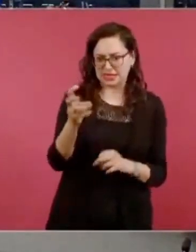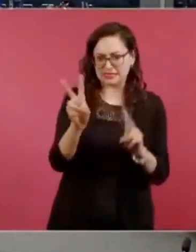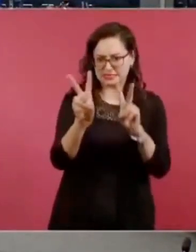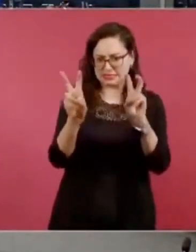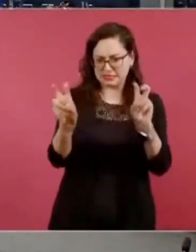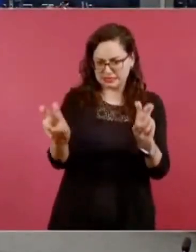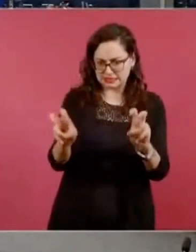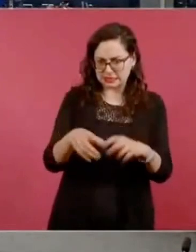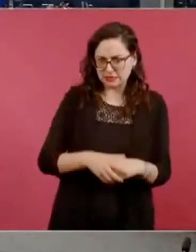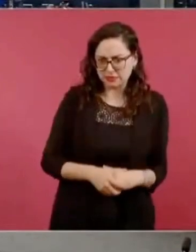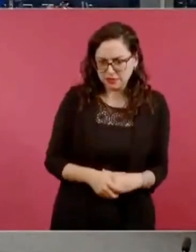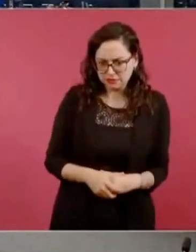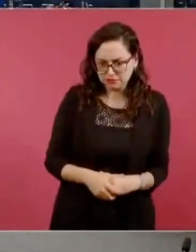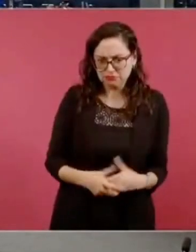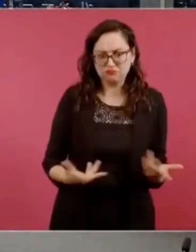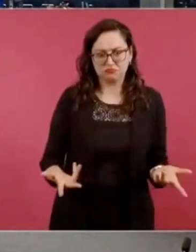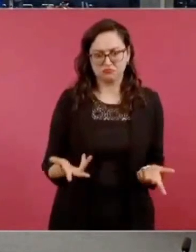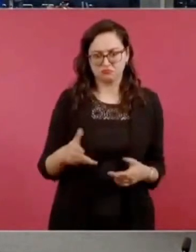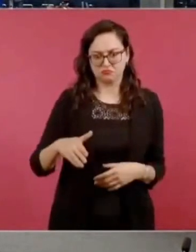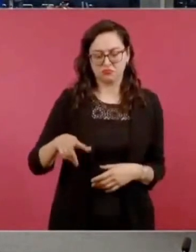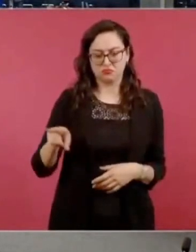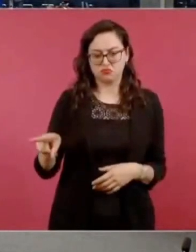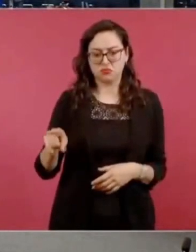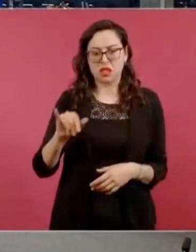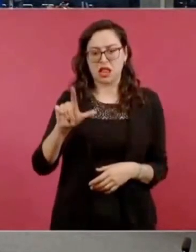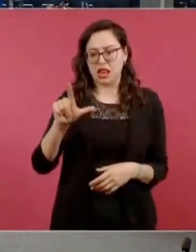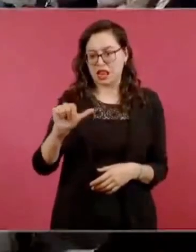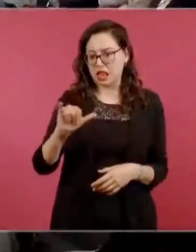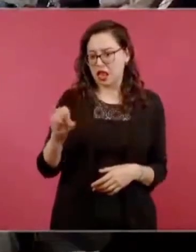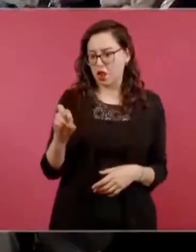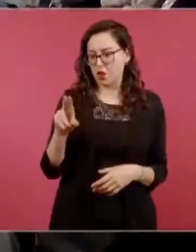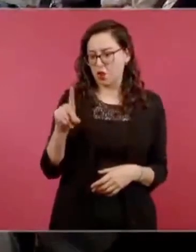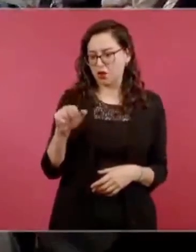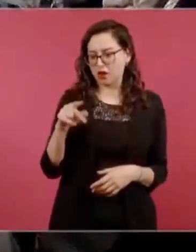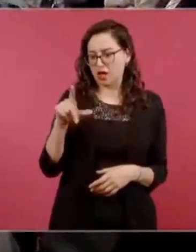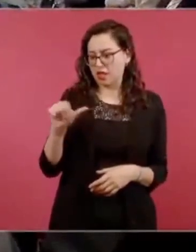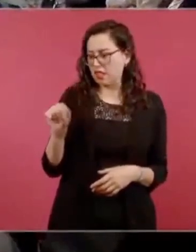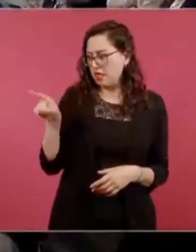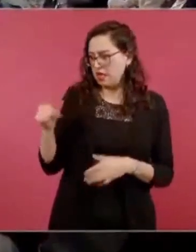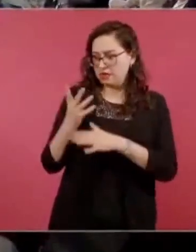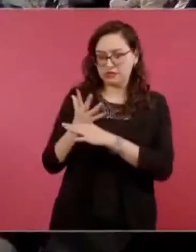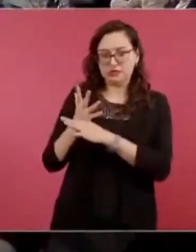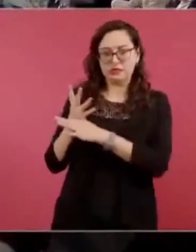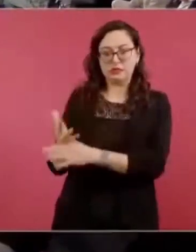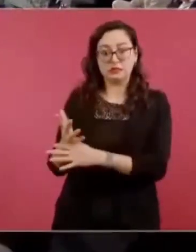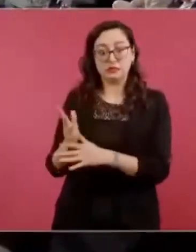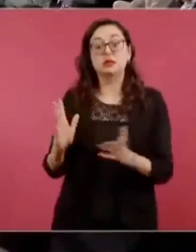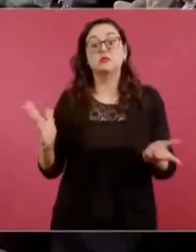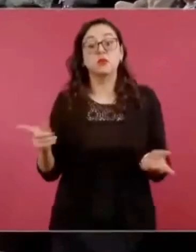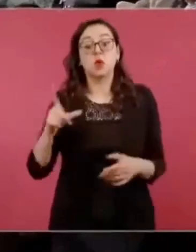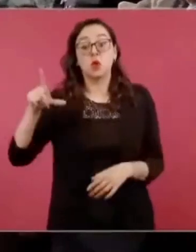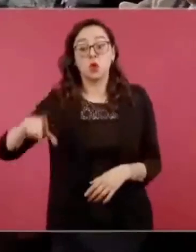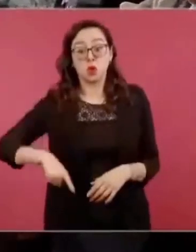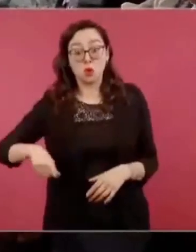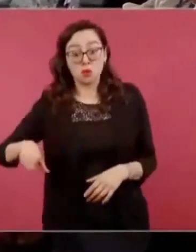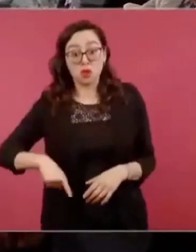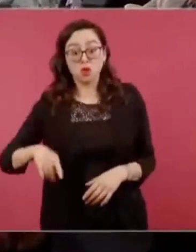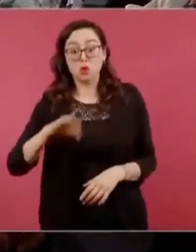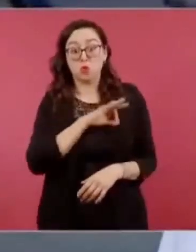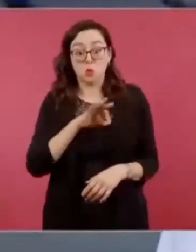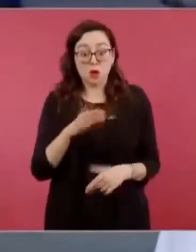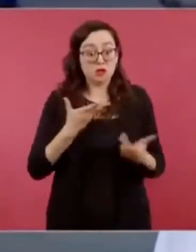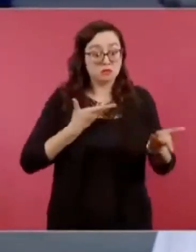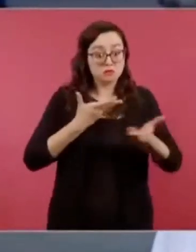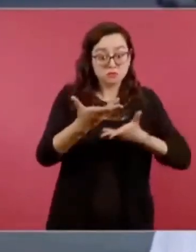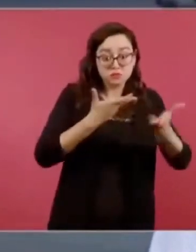tomar lo que acaba de comentar el convenio de la jornada, si se van a buscar acuerdos respecto al tema fiscal, quitas, como lo había